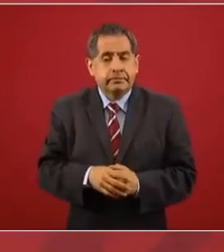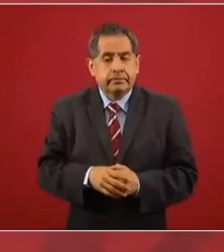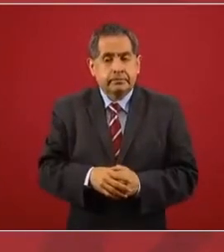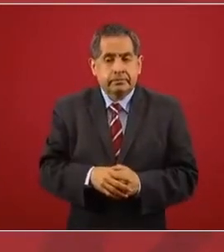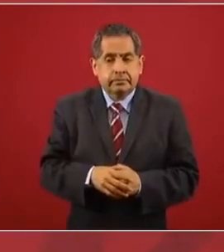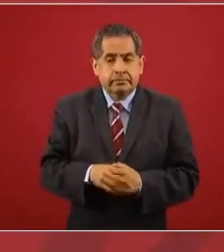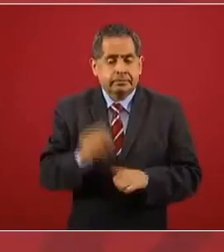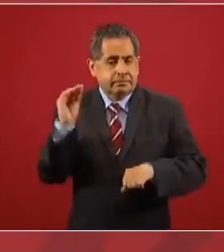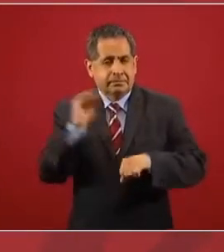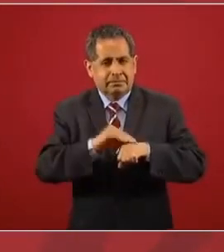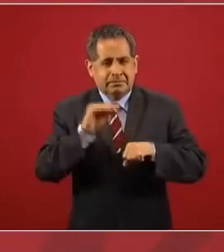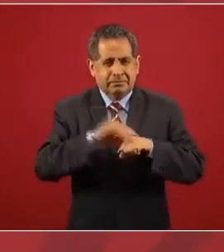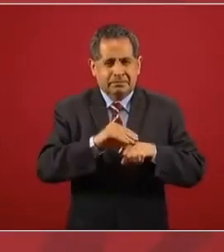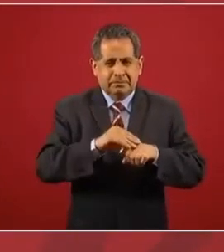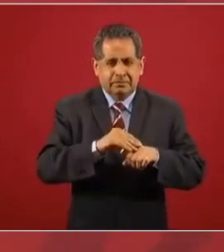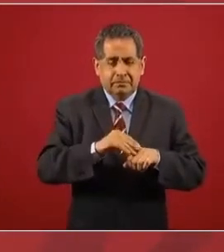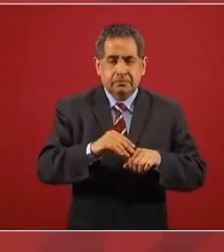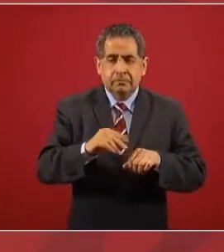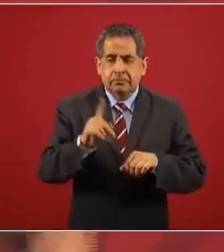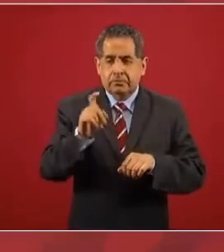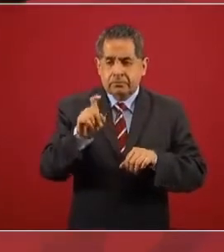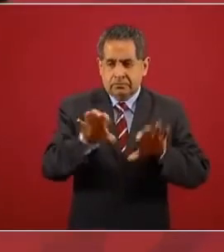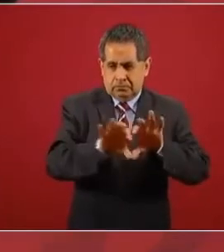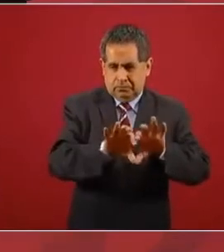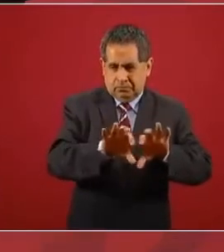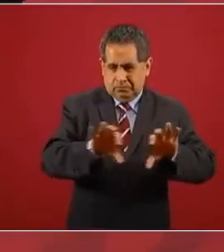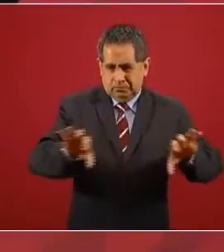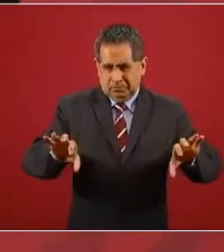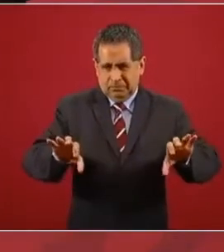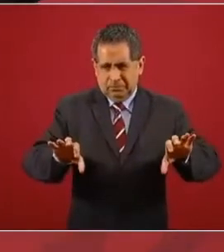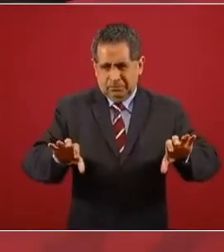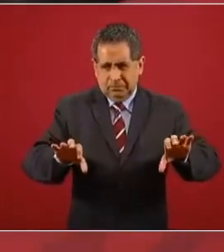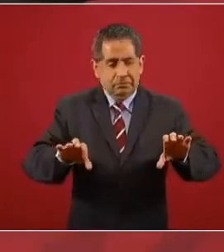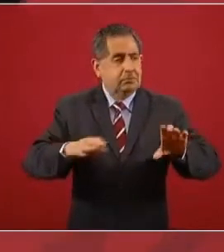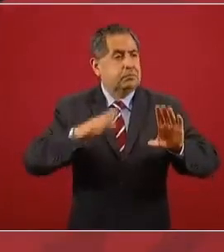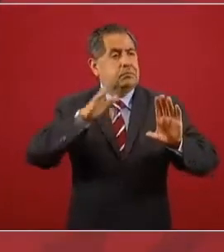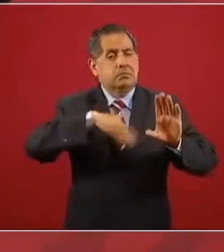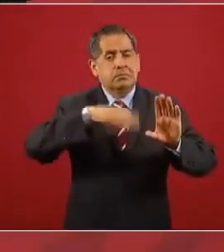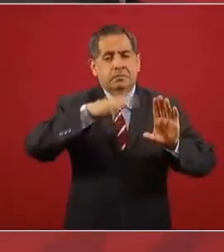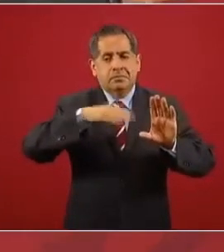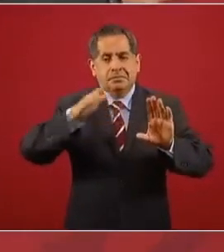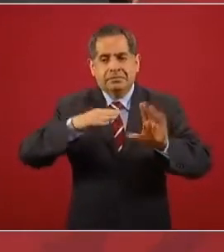que ponen los tubos de agua y los pintan de azul,